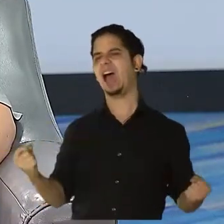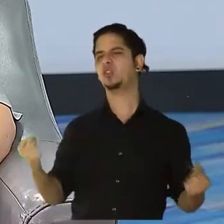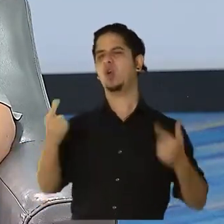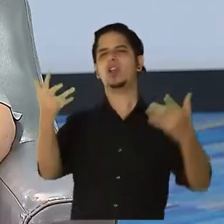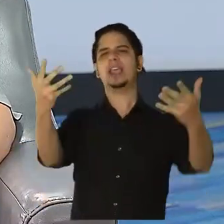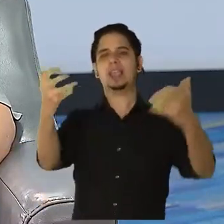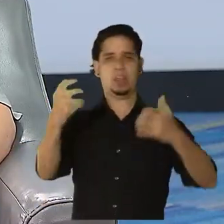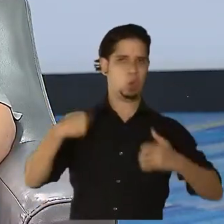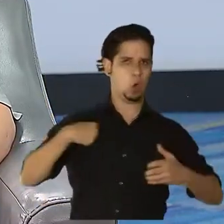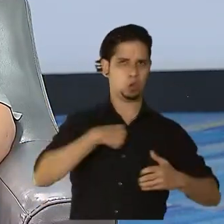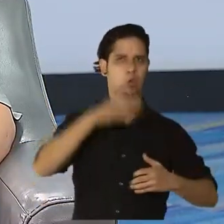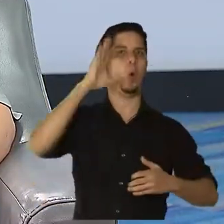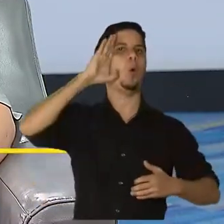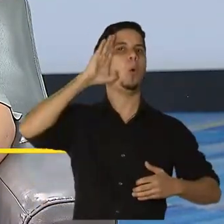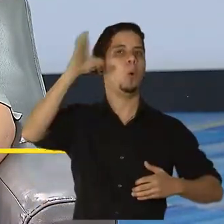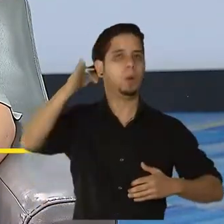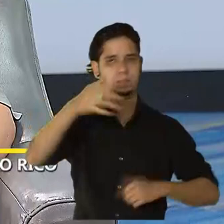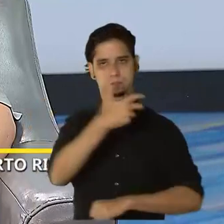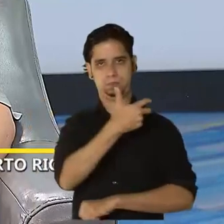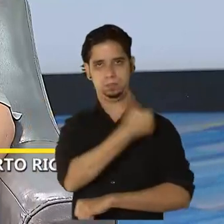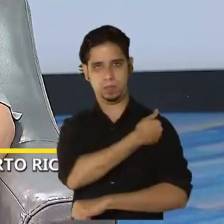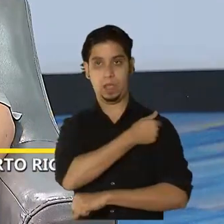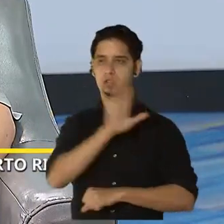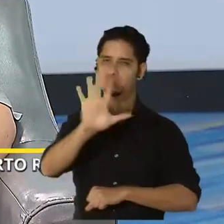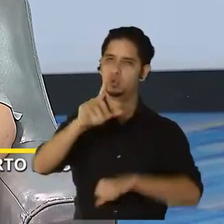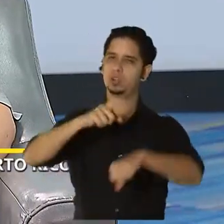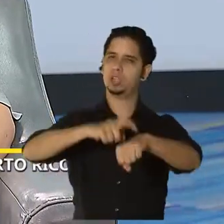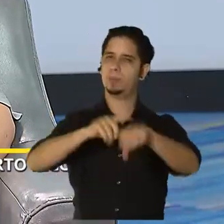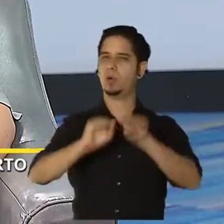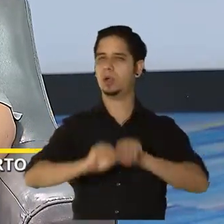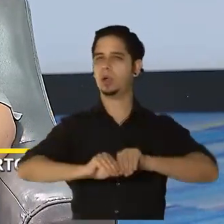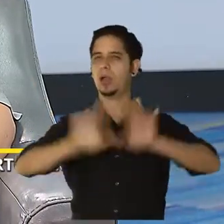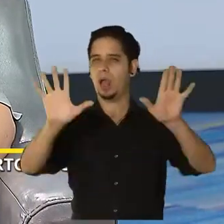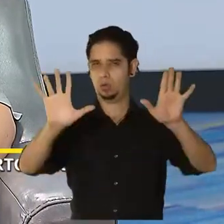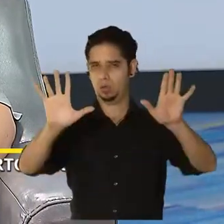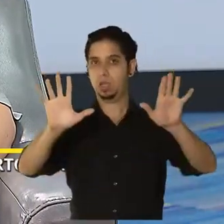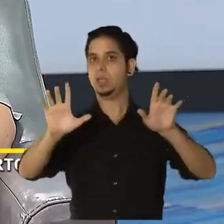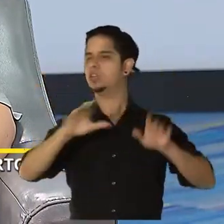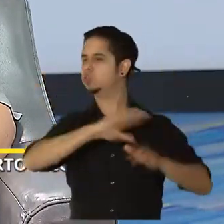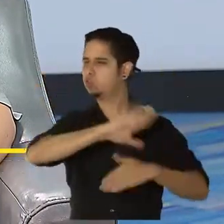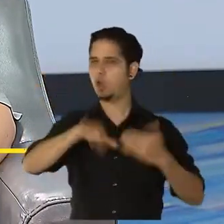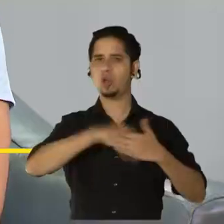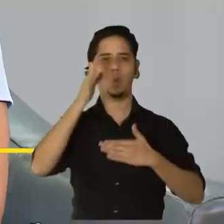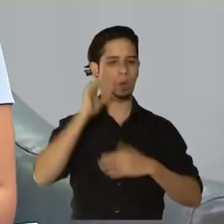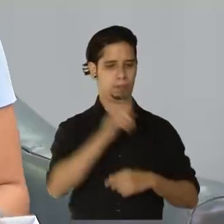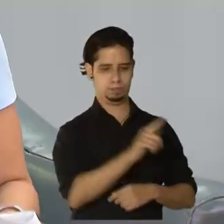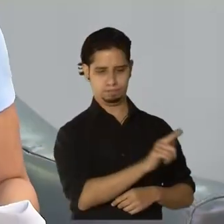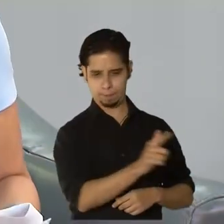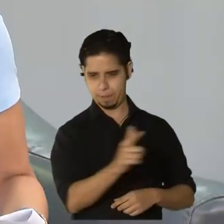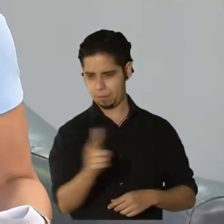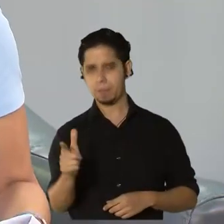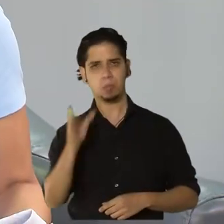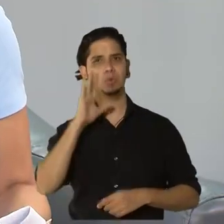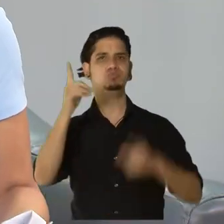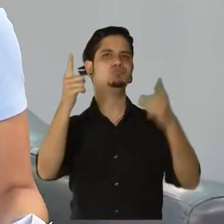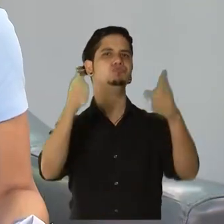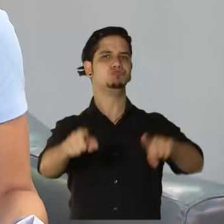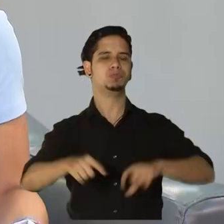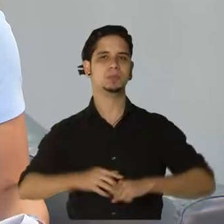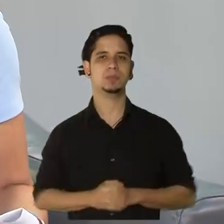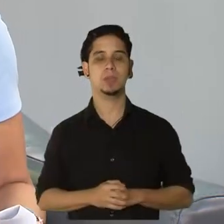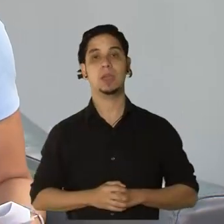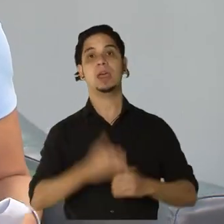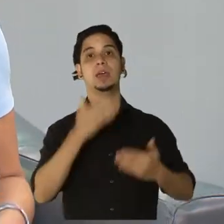se quiera vacunar en Puerto Rico en el momento que les toca y a que a todos le va a llegar su turno. Muchísimas gracias, doctor, por habernos